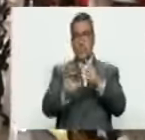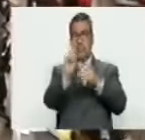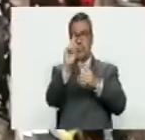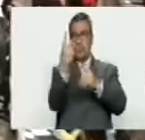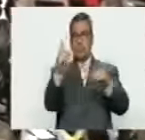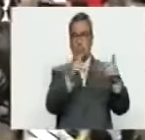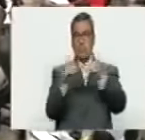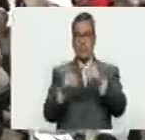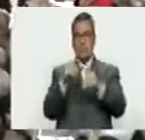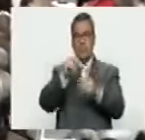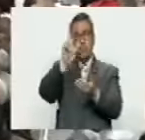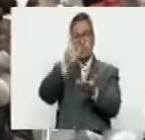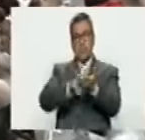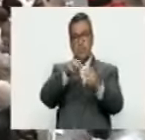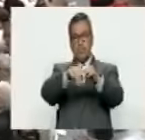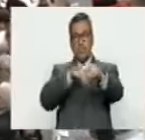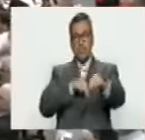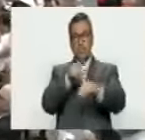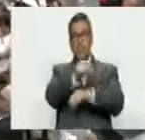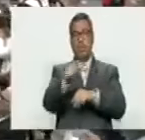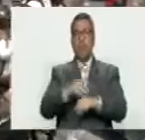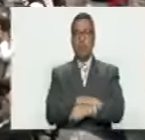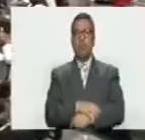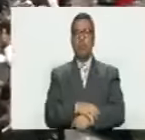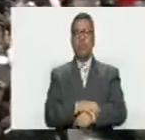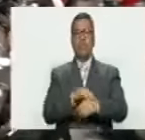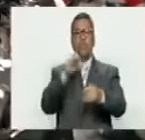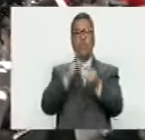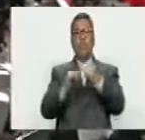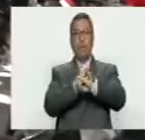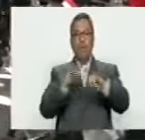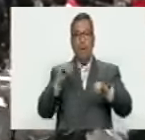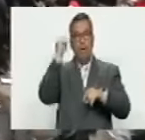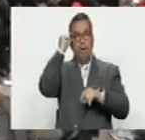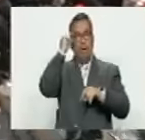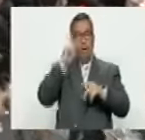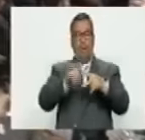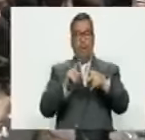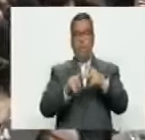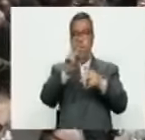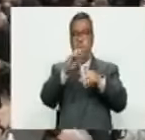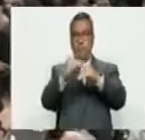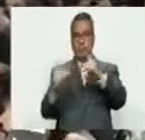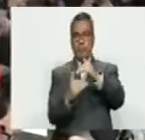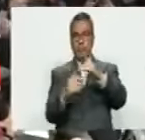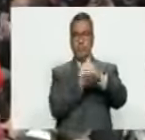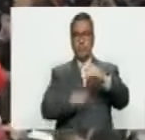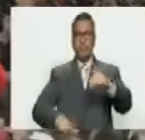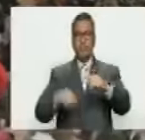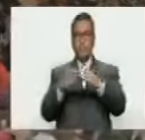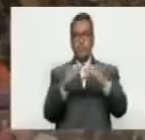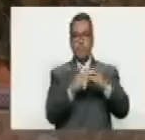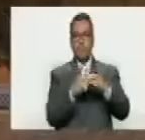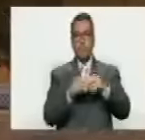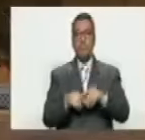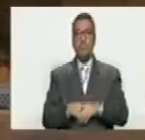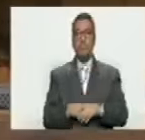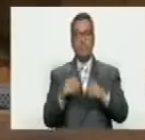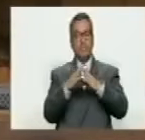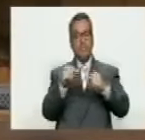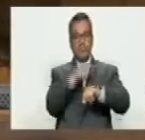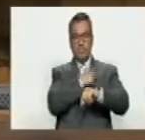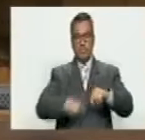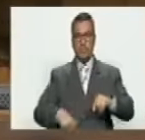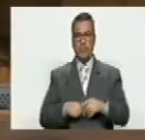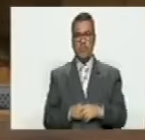discusión, resultando aprobado por mayoría calificada. Agotada la agenda del día, la segunda vicepresidenta levantó la sesión extraordinaria. Es todo,